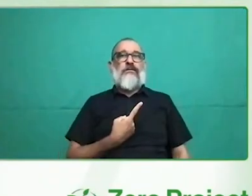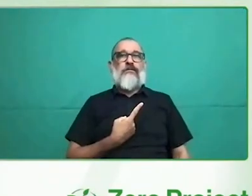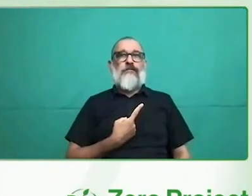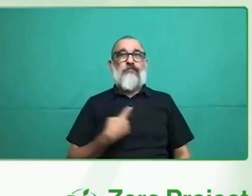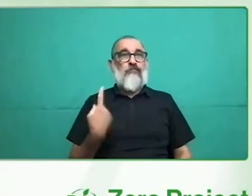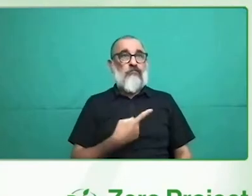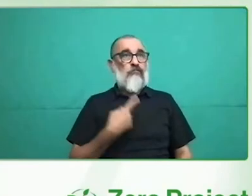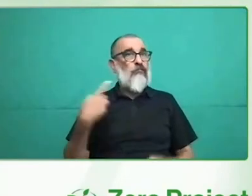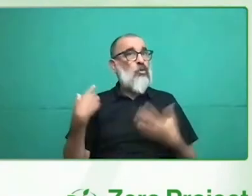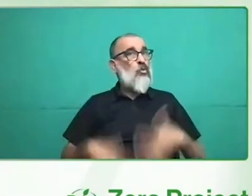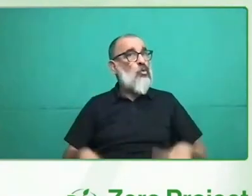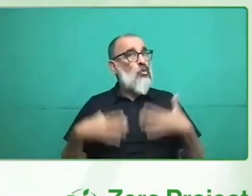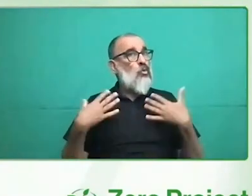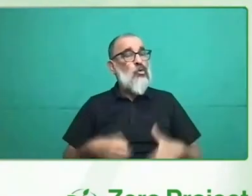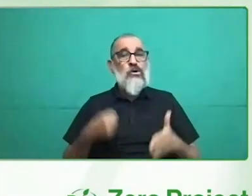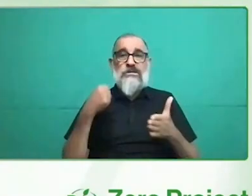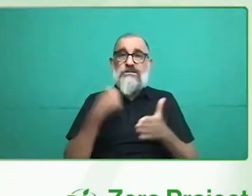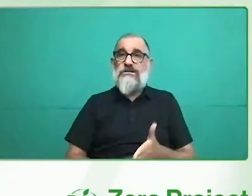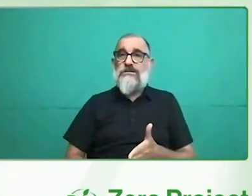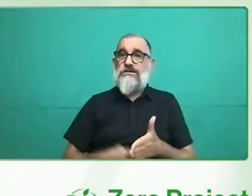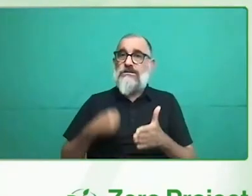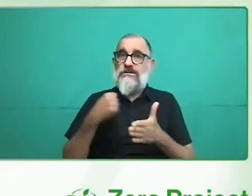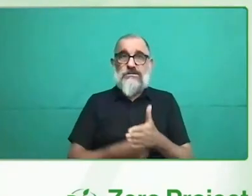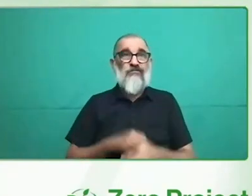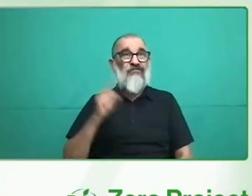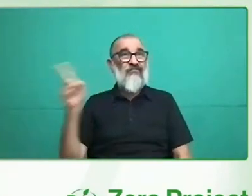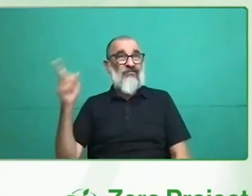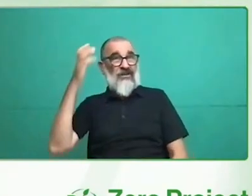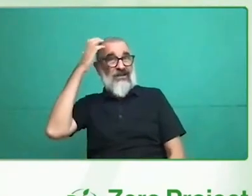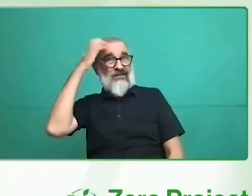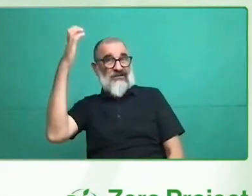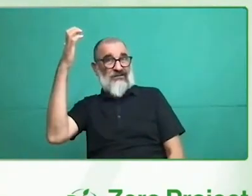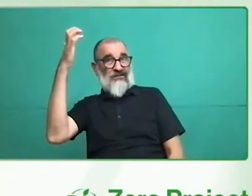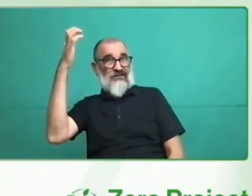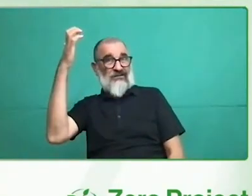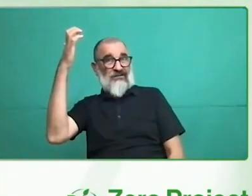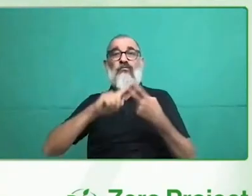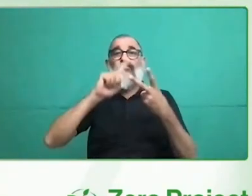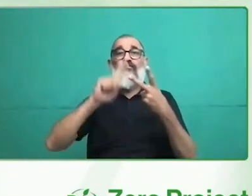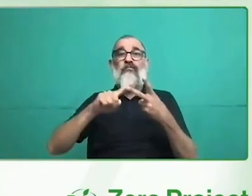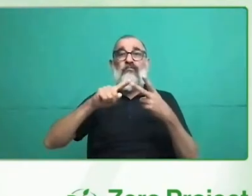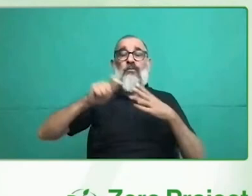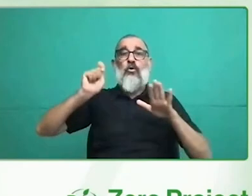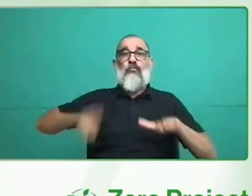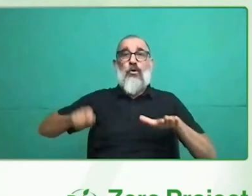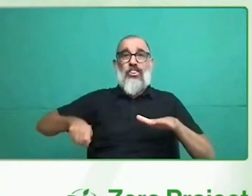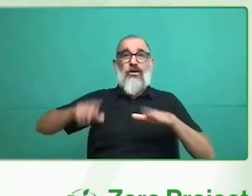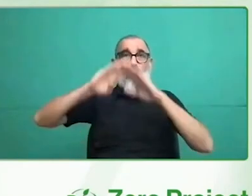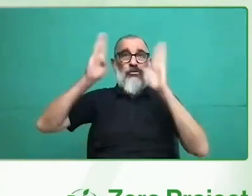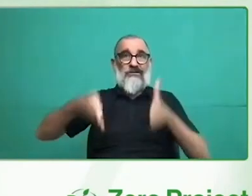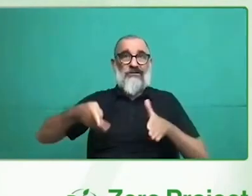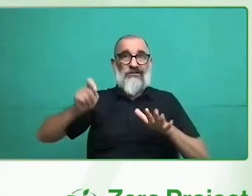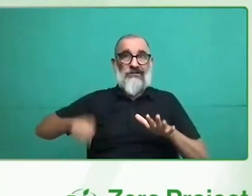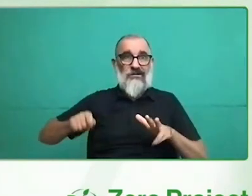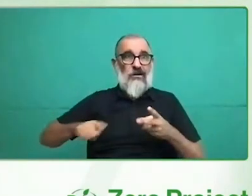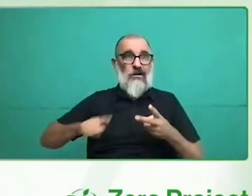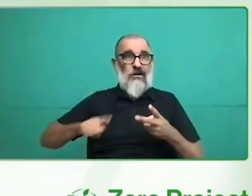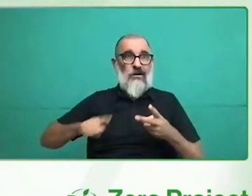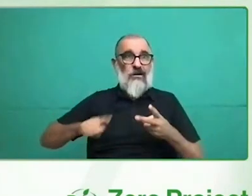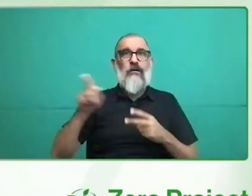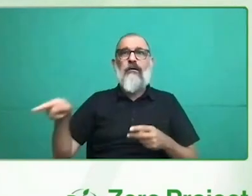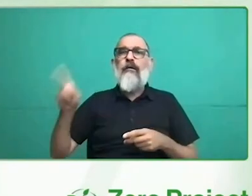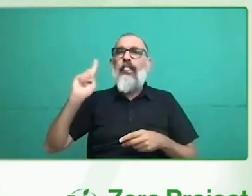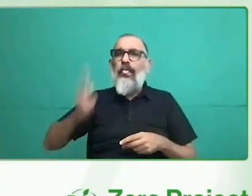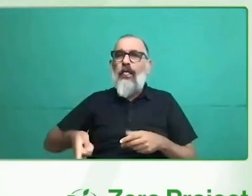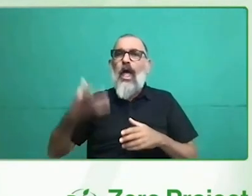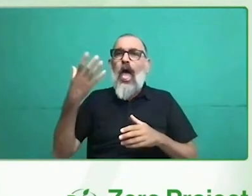eso no nos ha limitado a que ellos gocen plenamente de sus derechos, a que vayan de viaje, a que tengan sus vacaciones, a